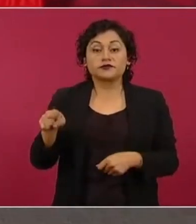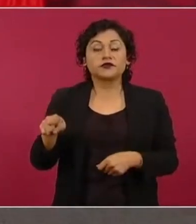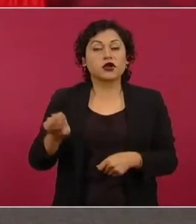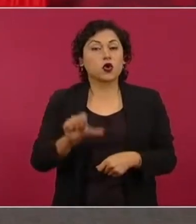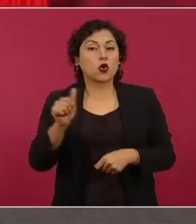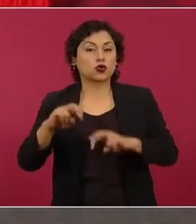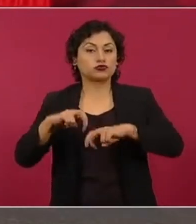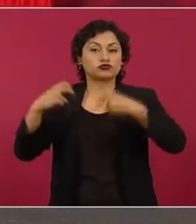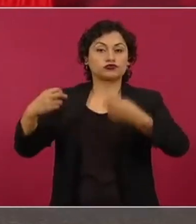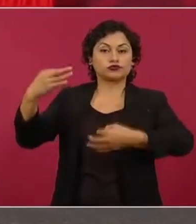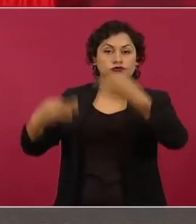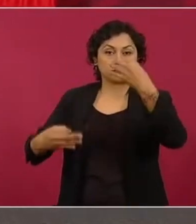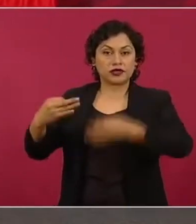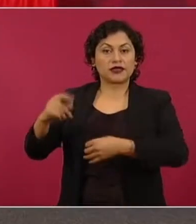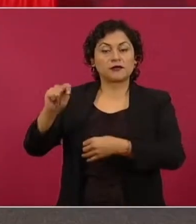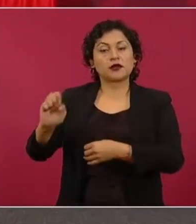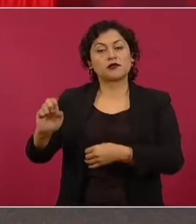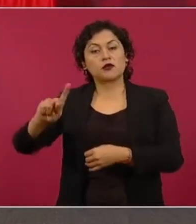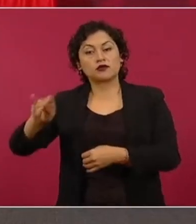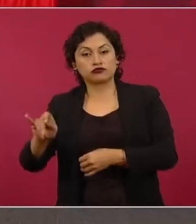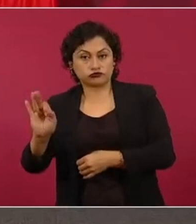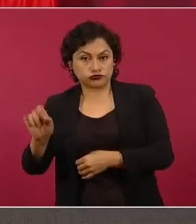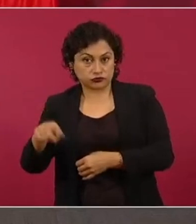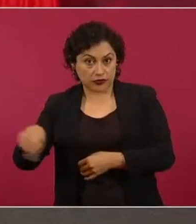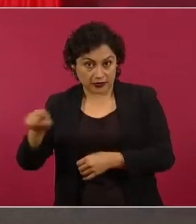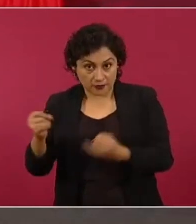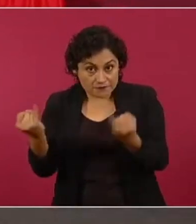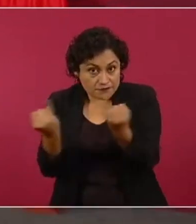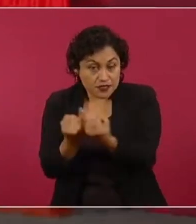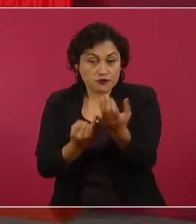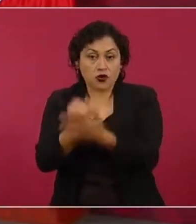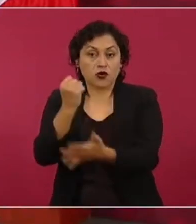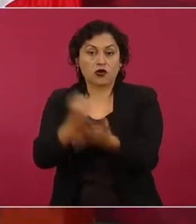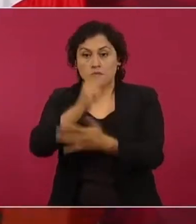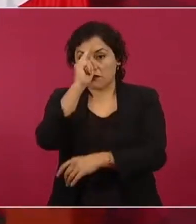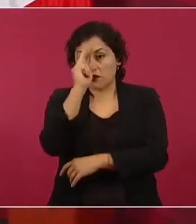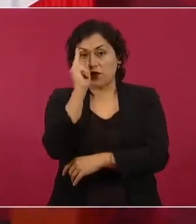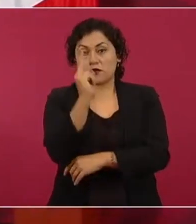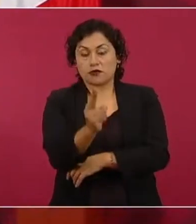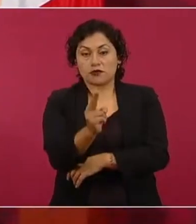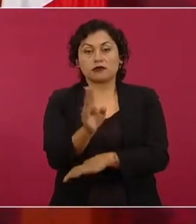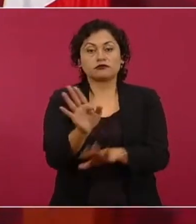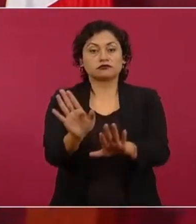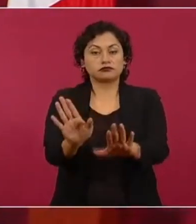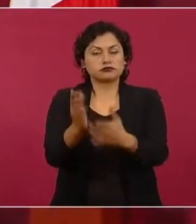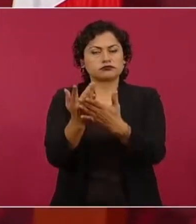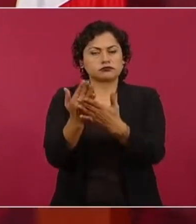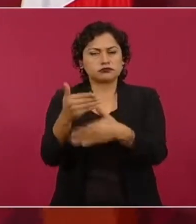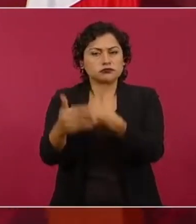una prohibición, pues hay que ver qué efectos tiene